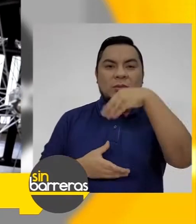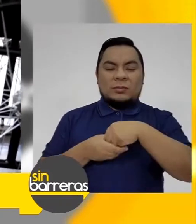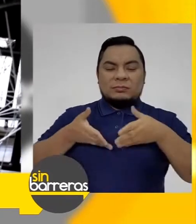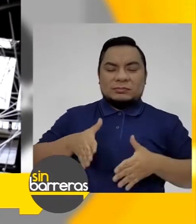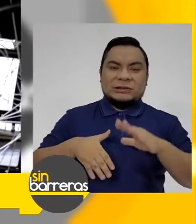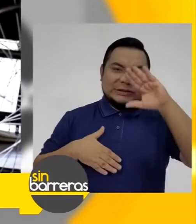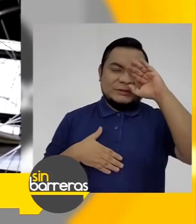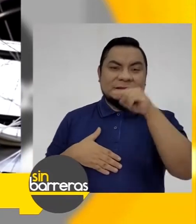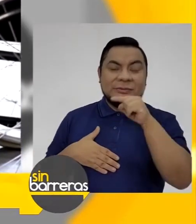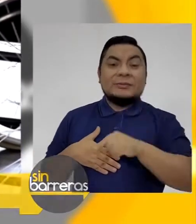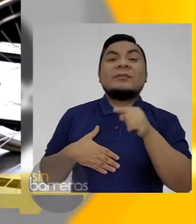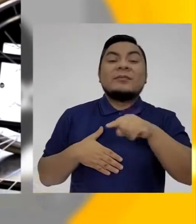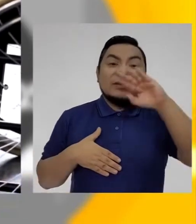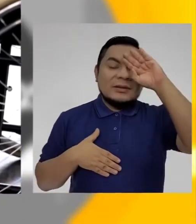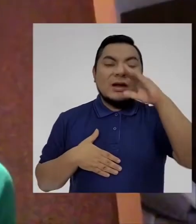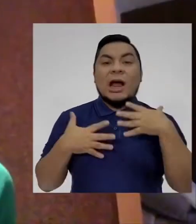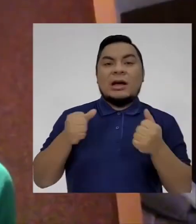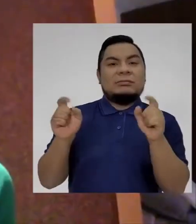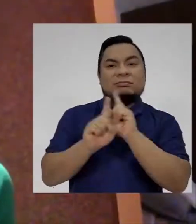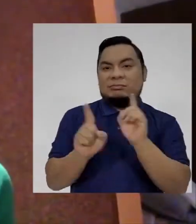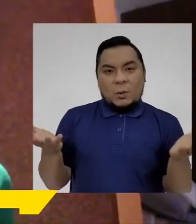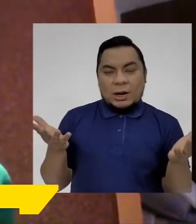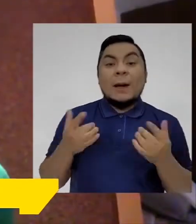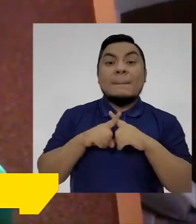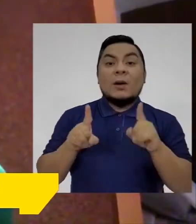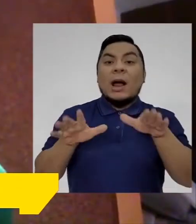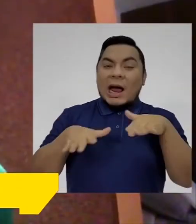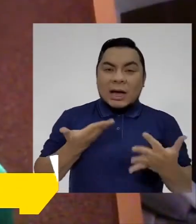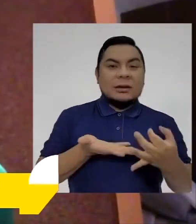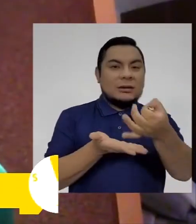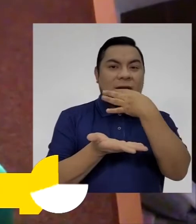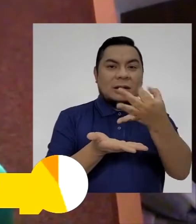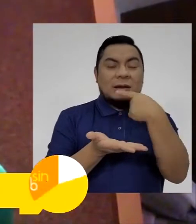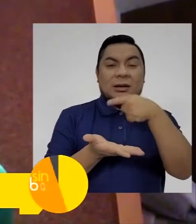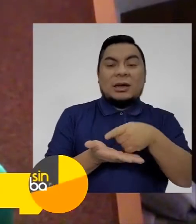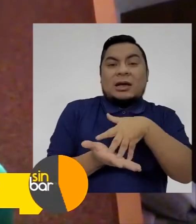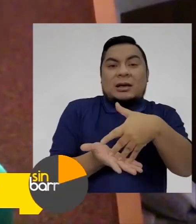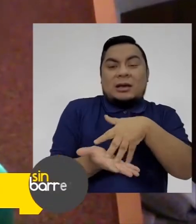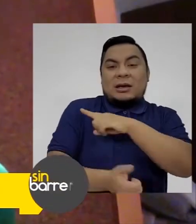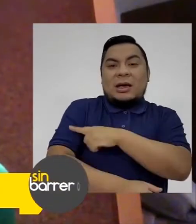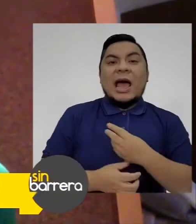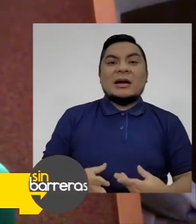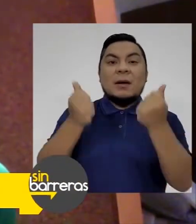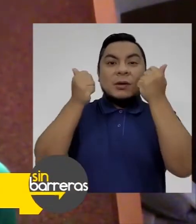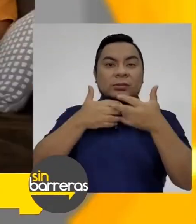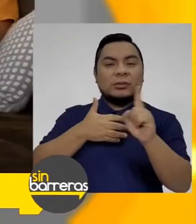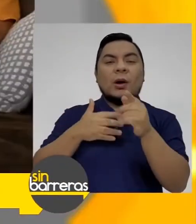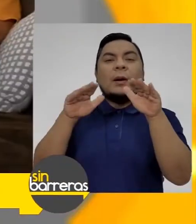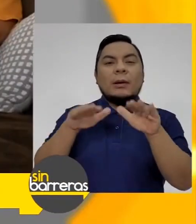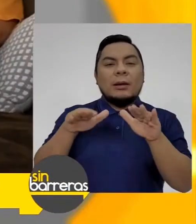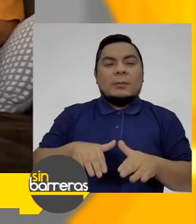Duchenne. Es una enfermedad que no tiene cura, pero hay tratamientos que hacen que esta debilidad muscular no avance tan rápido,